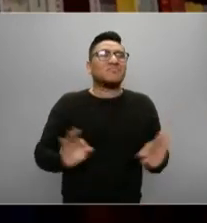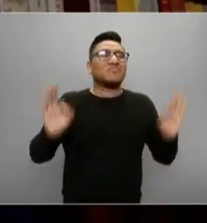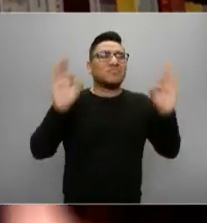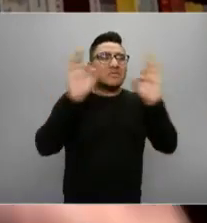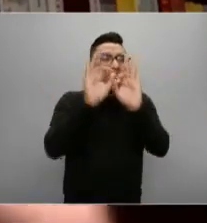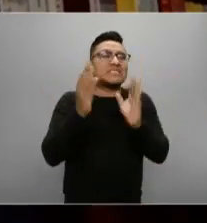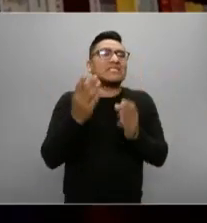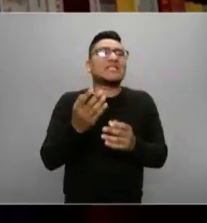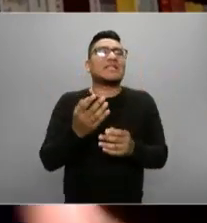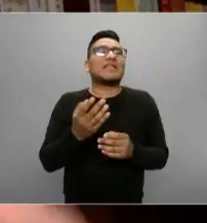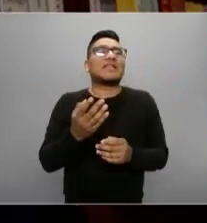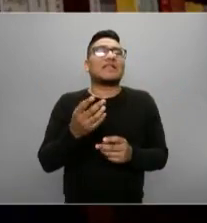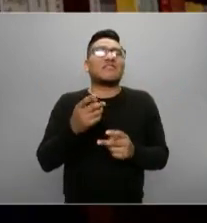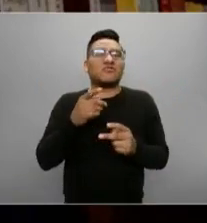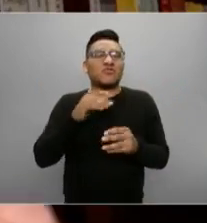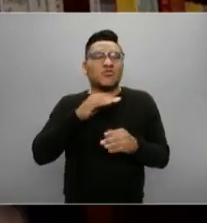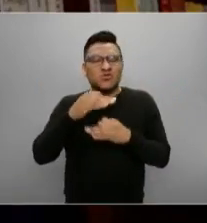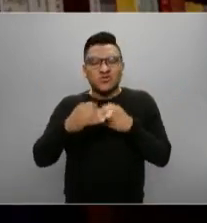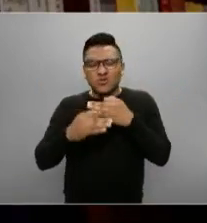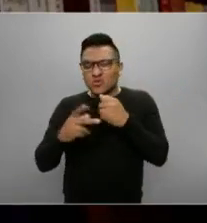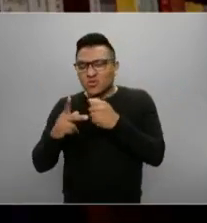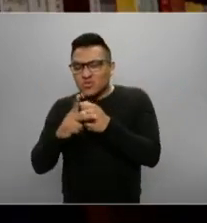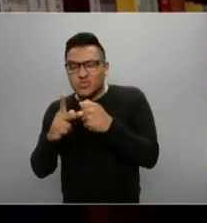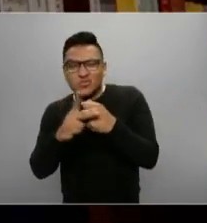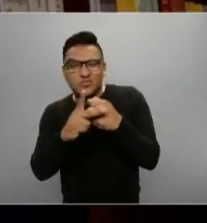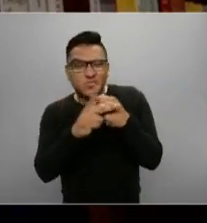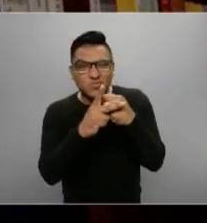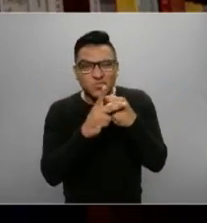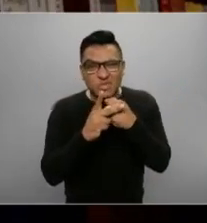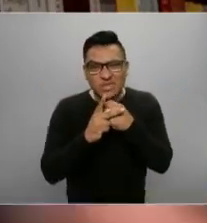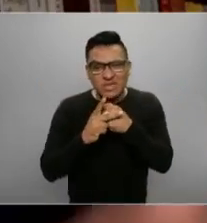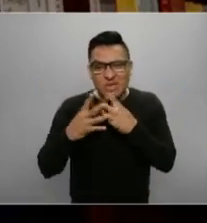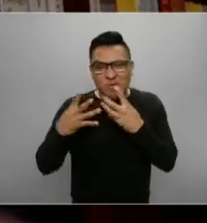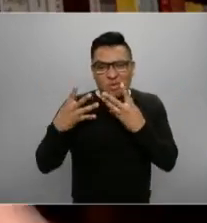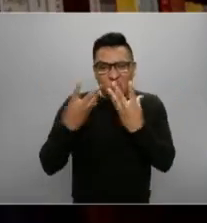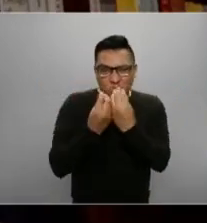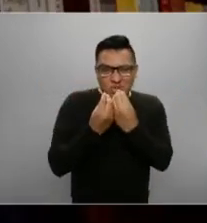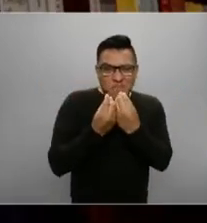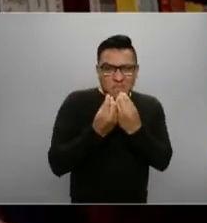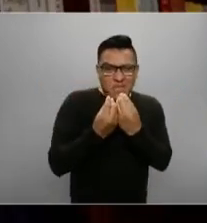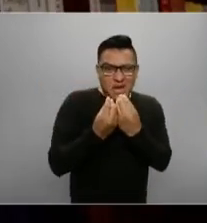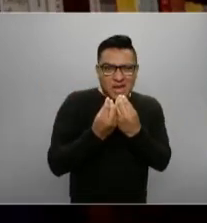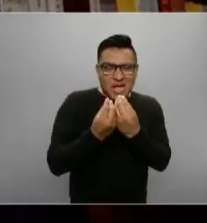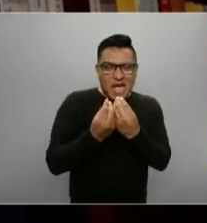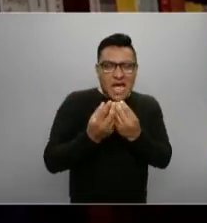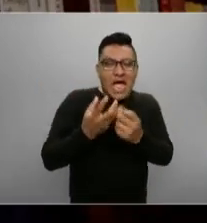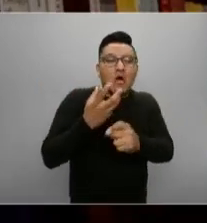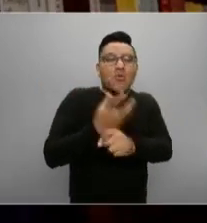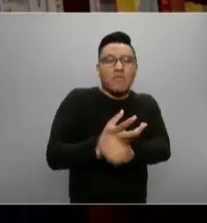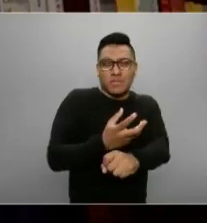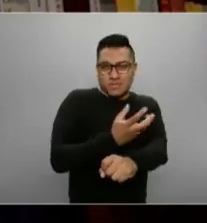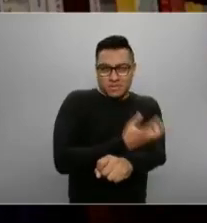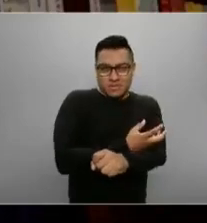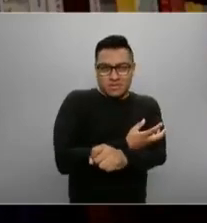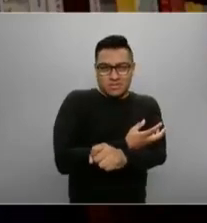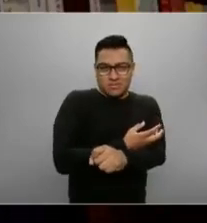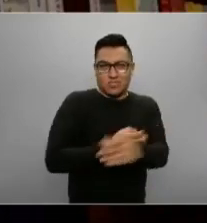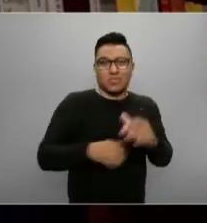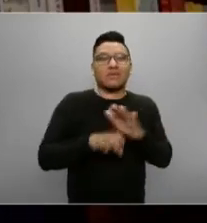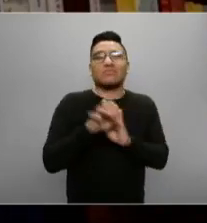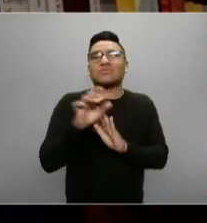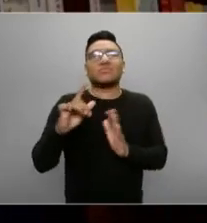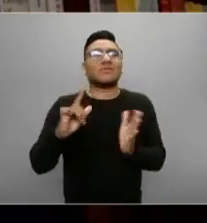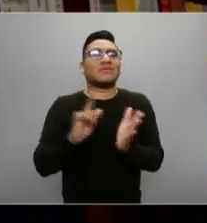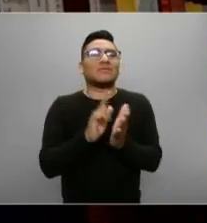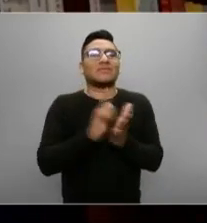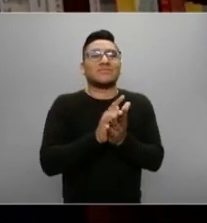de copatrocinios que se ha logrado. Porque, insisto, Hernán, copatrocinar no quiere decir apoyar, quiere decir hacer propia. La